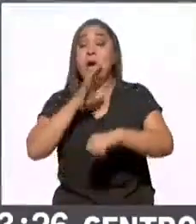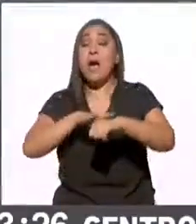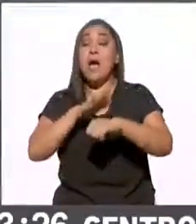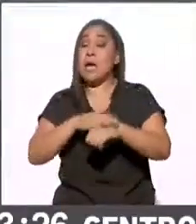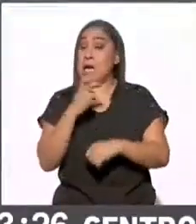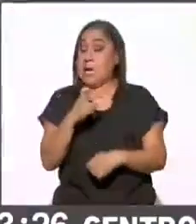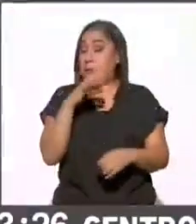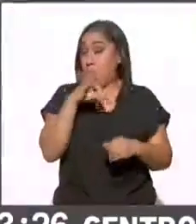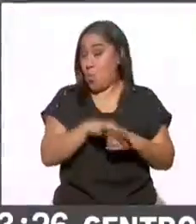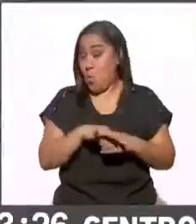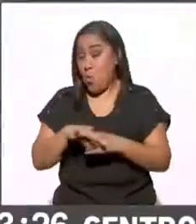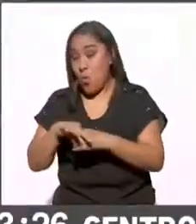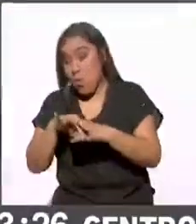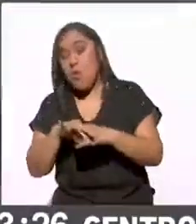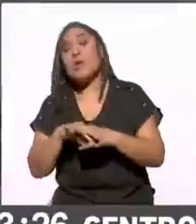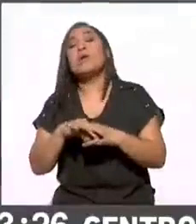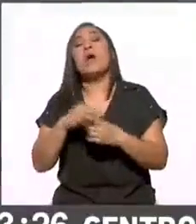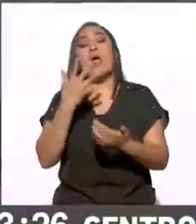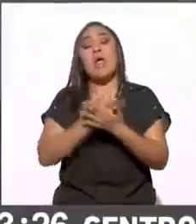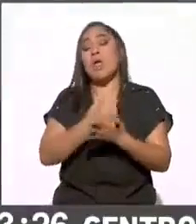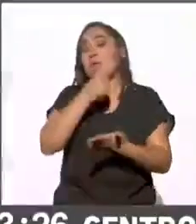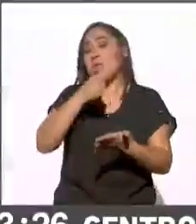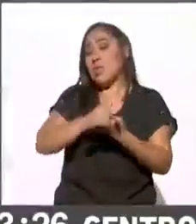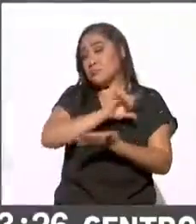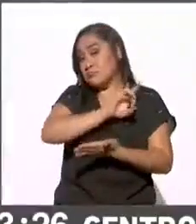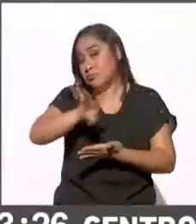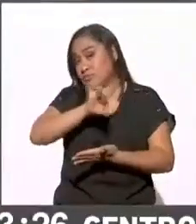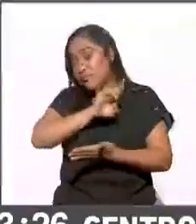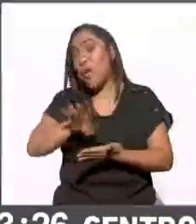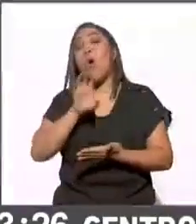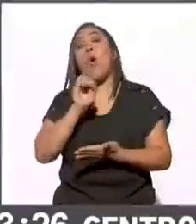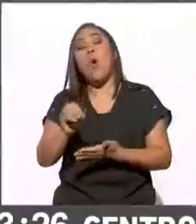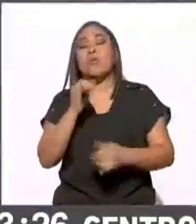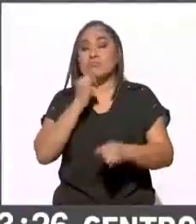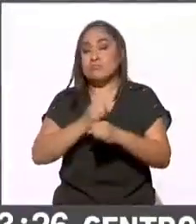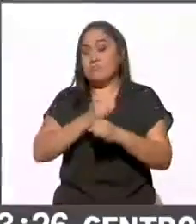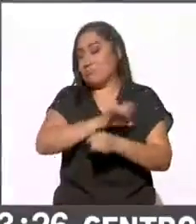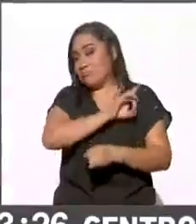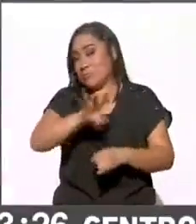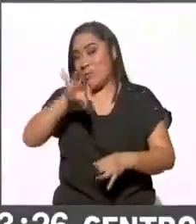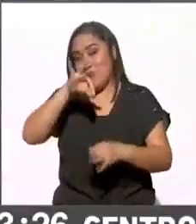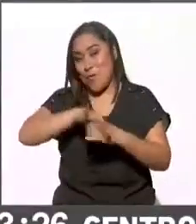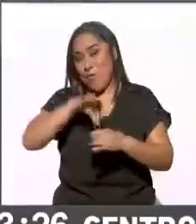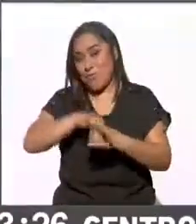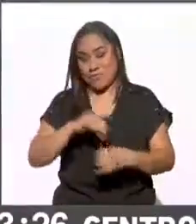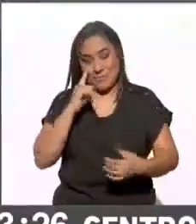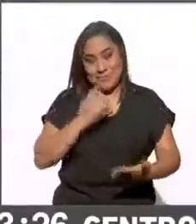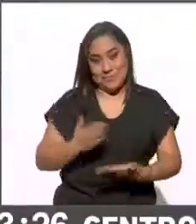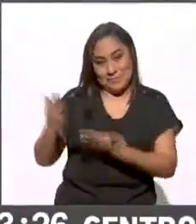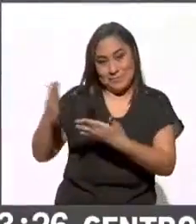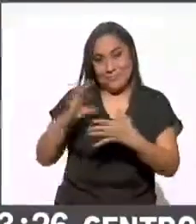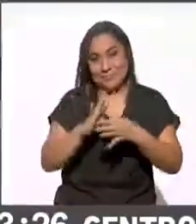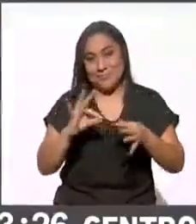recibió tanto por la vía postal como por vía electrónica. Aquí sus palabras.